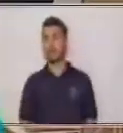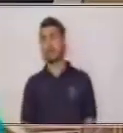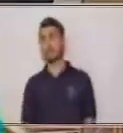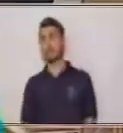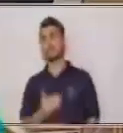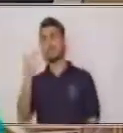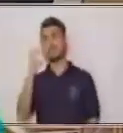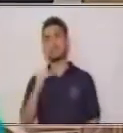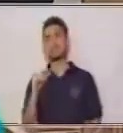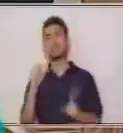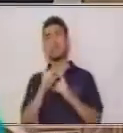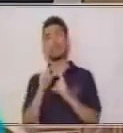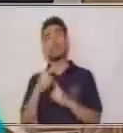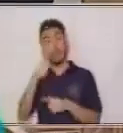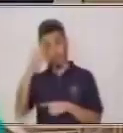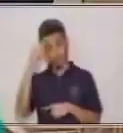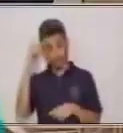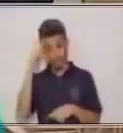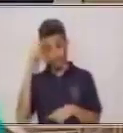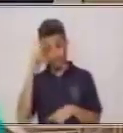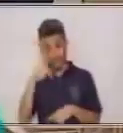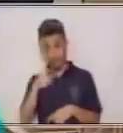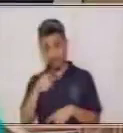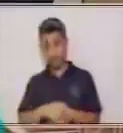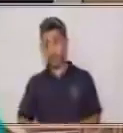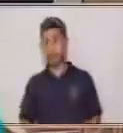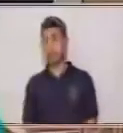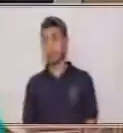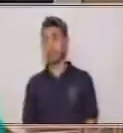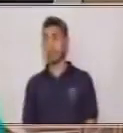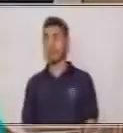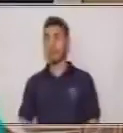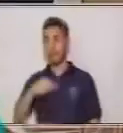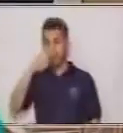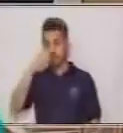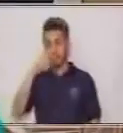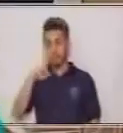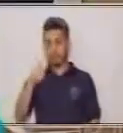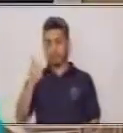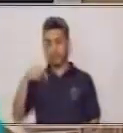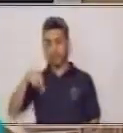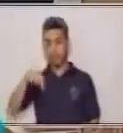escribí? ¿Lo recuerda? Trapo. Muy bien.